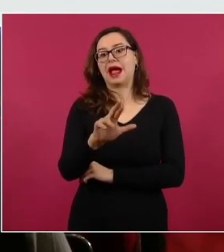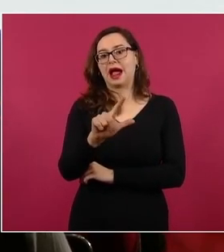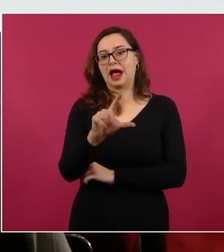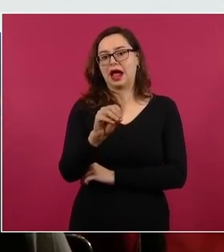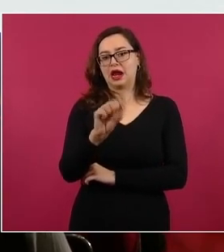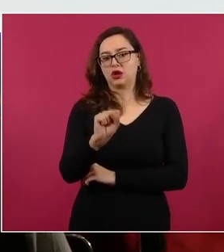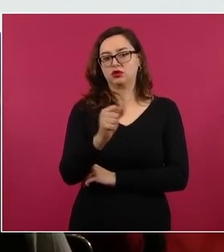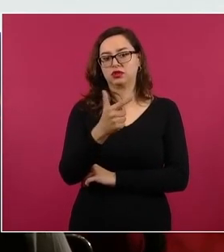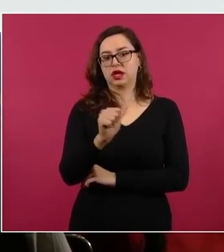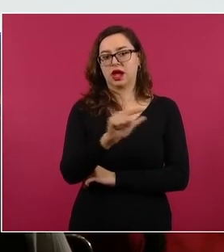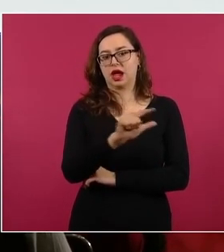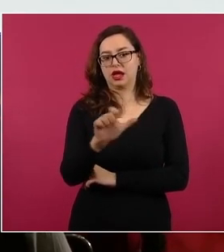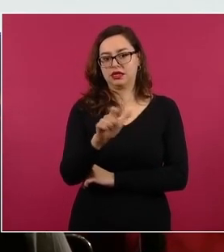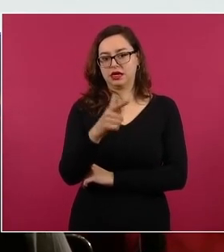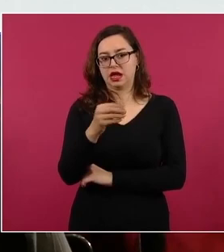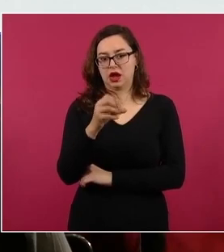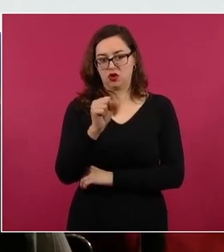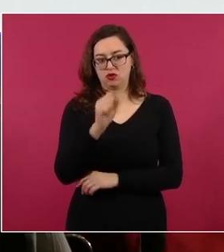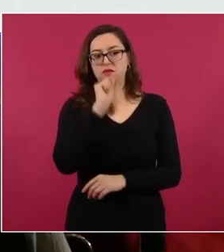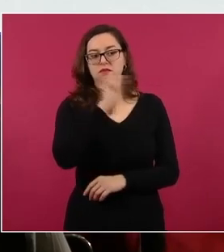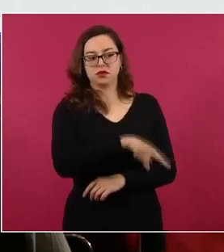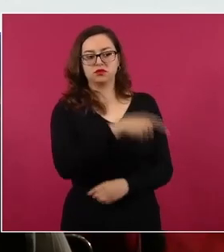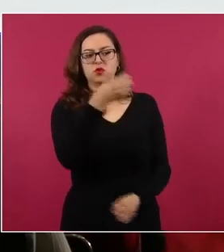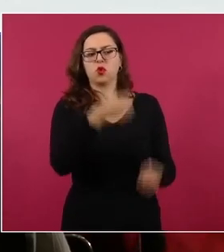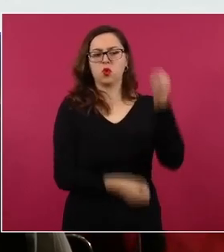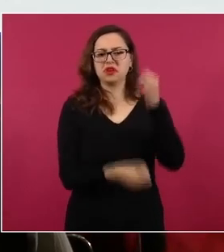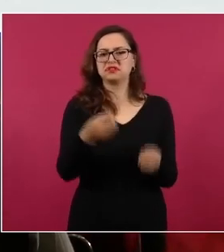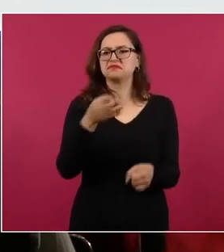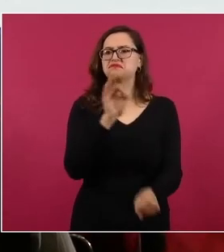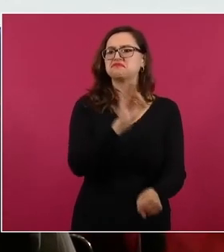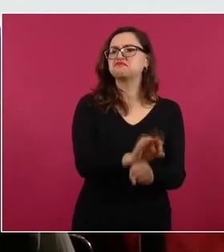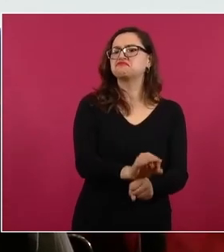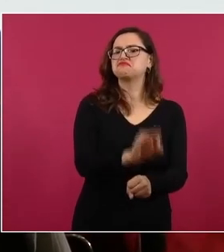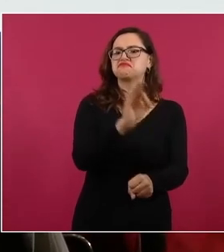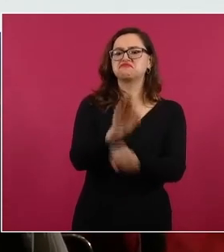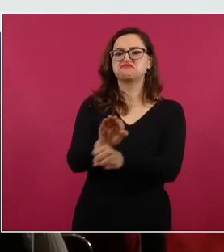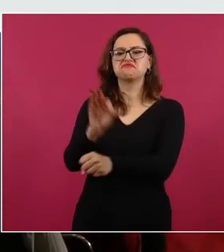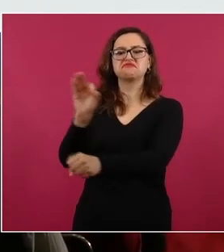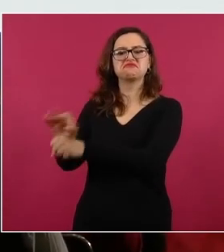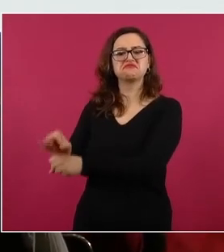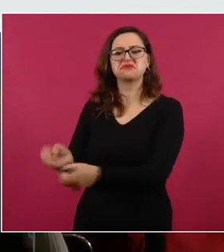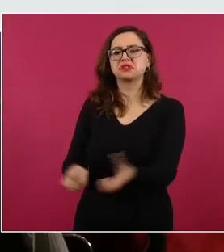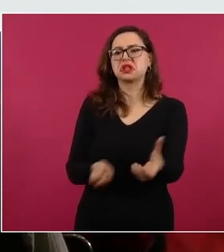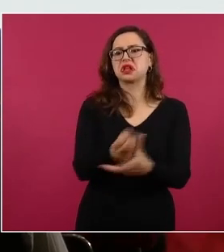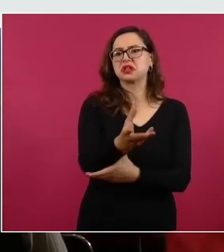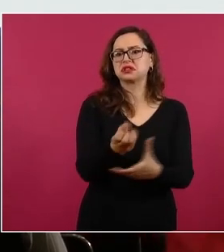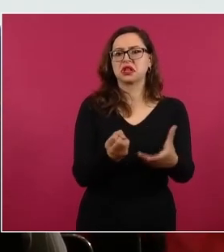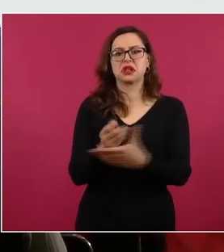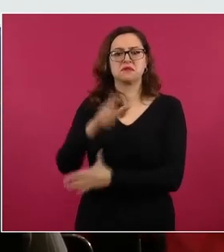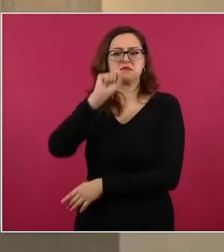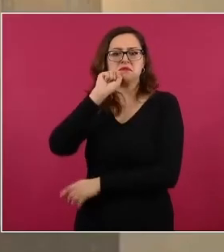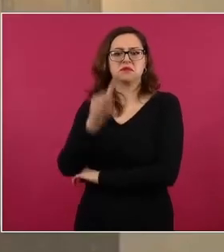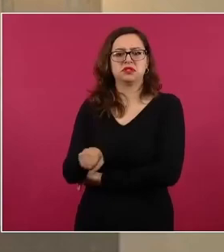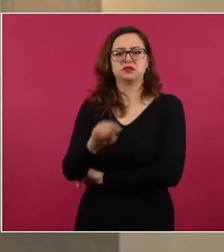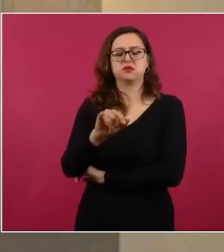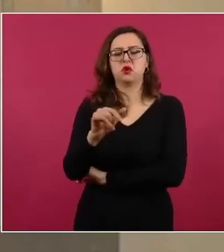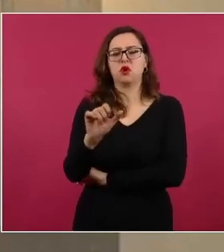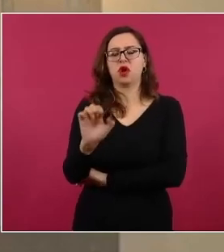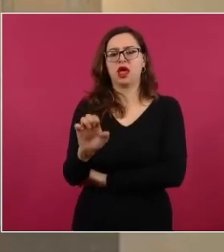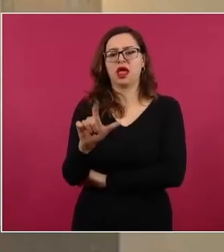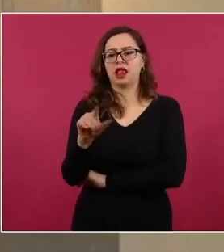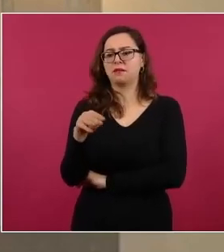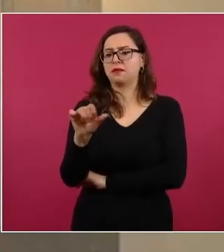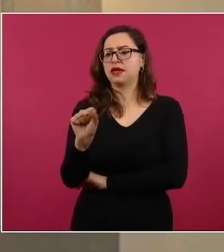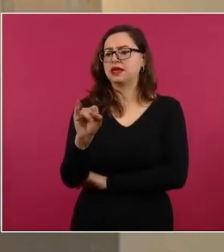Arellano de Colima, también determinó la libertad de Jorge N., alias El Mesta, debido a que consideró